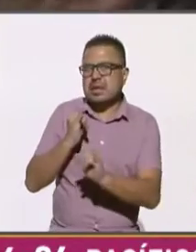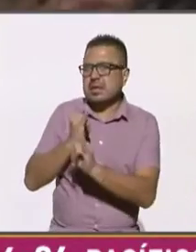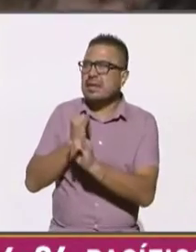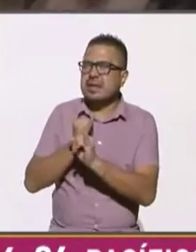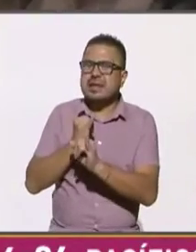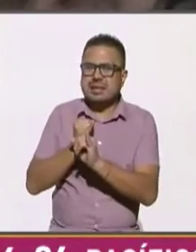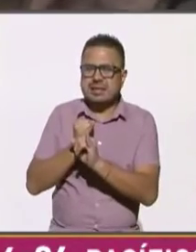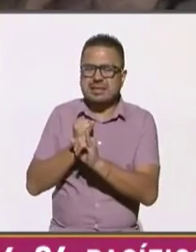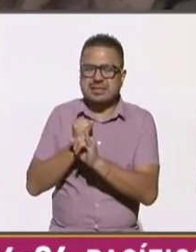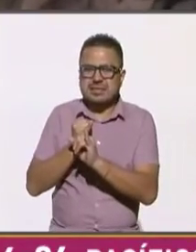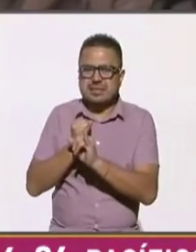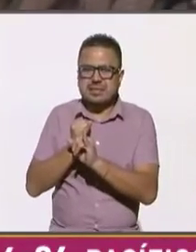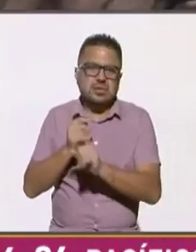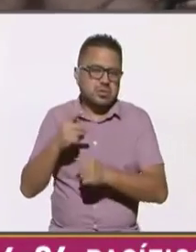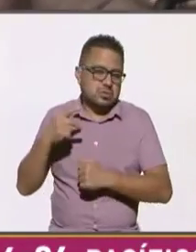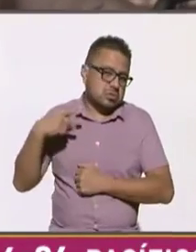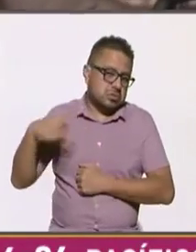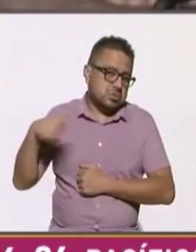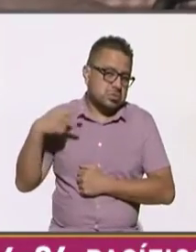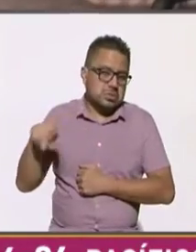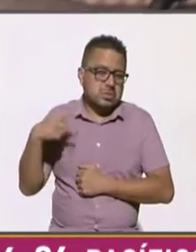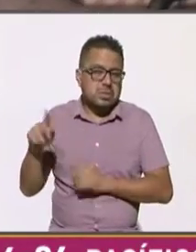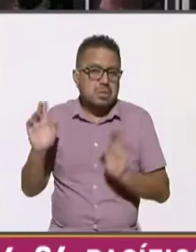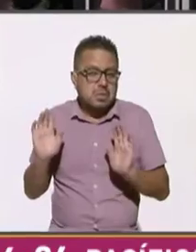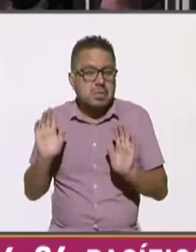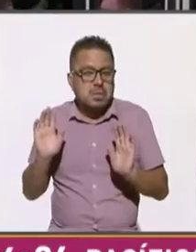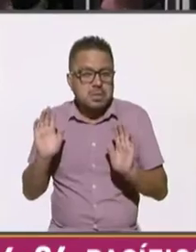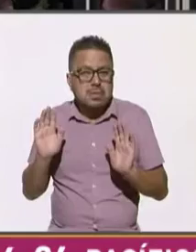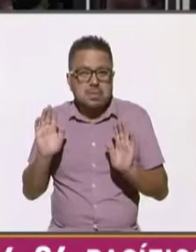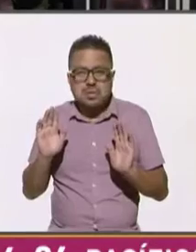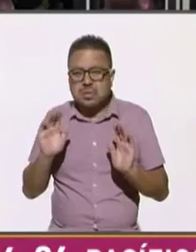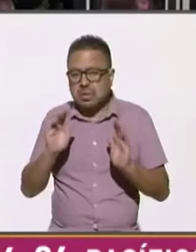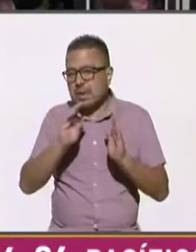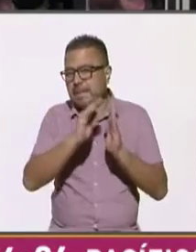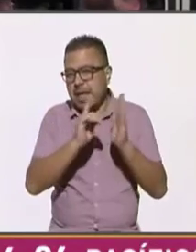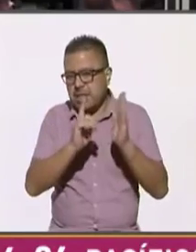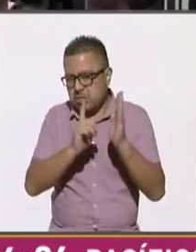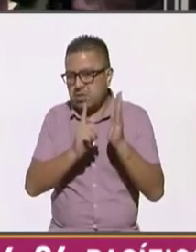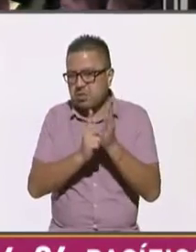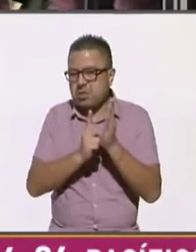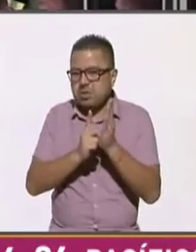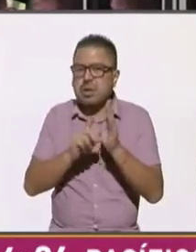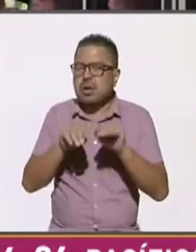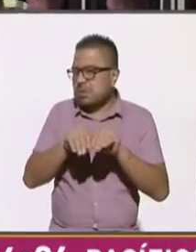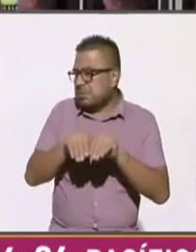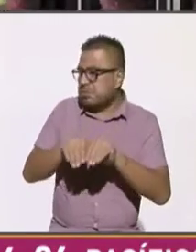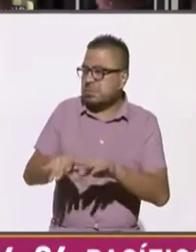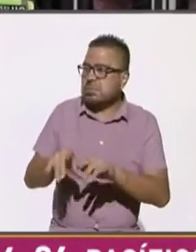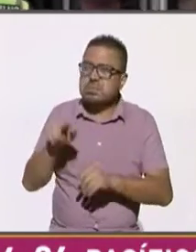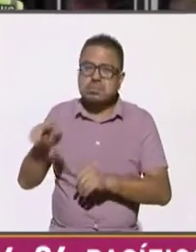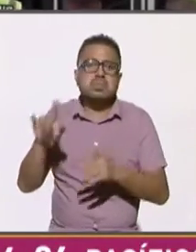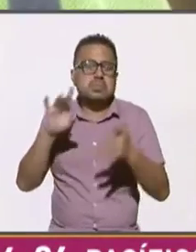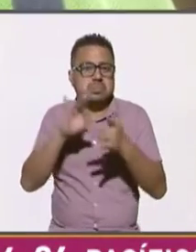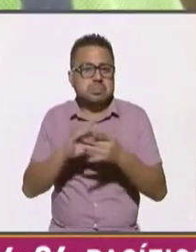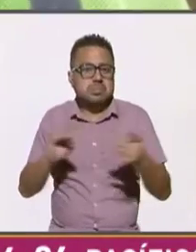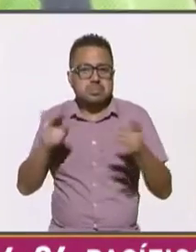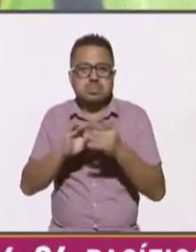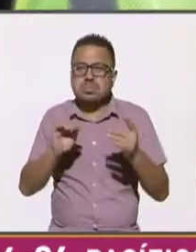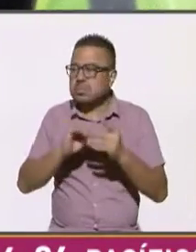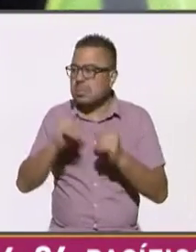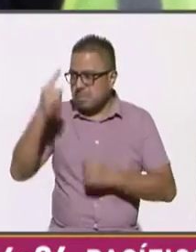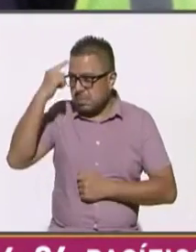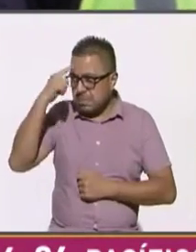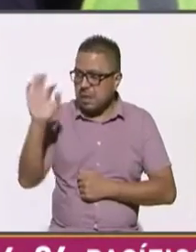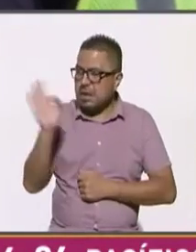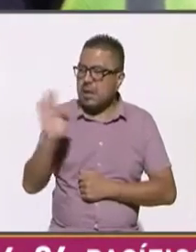en su digamos en su parte metodológica declara que no que para